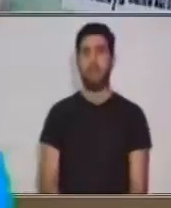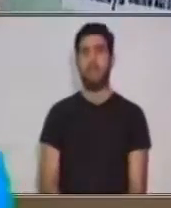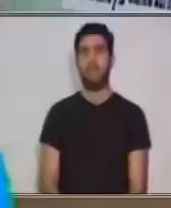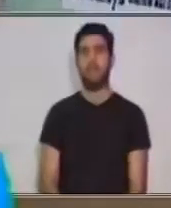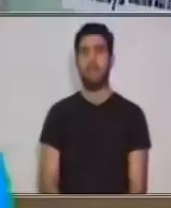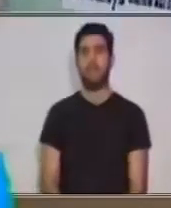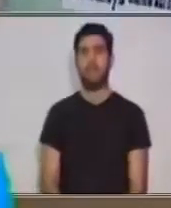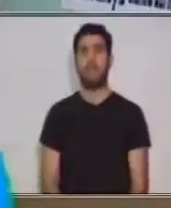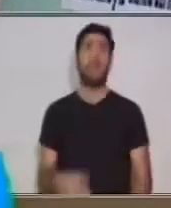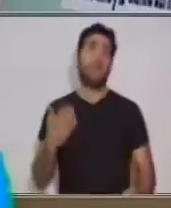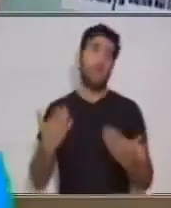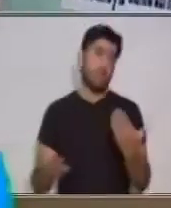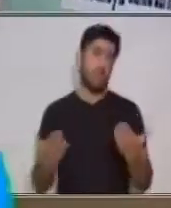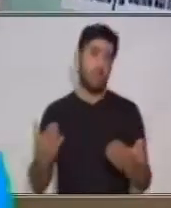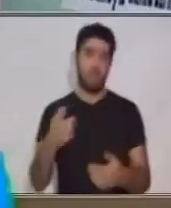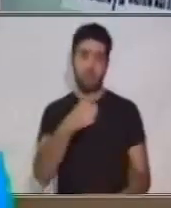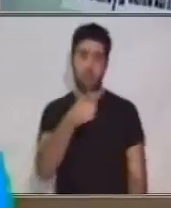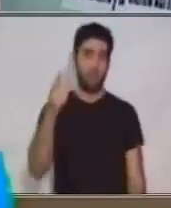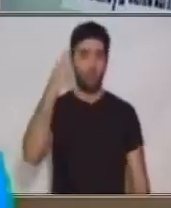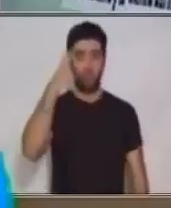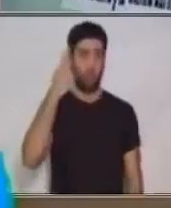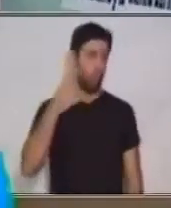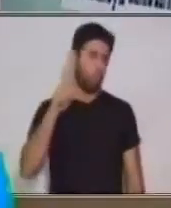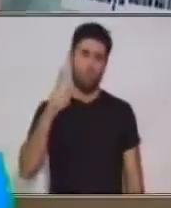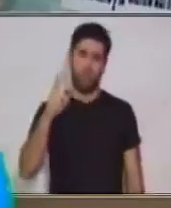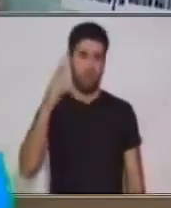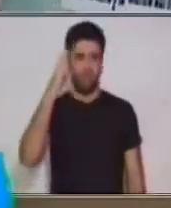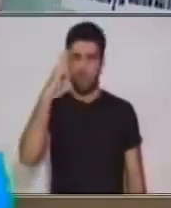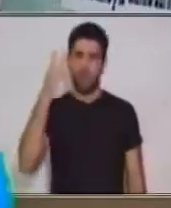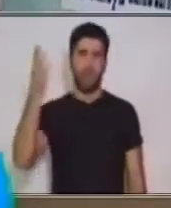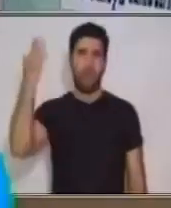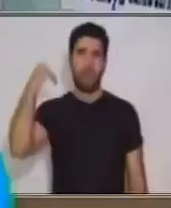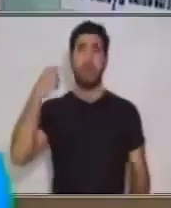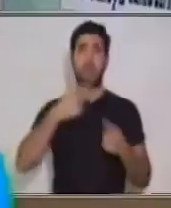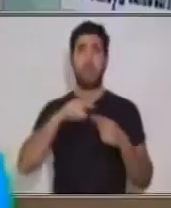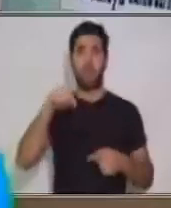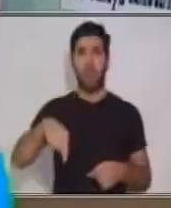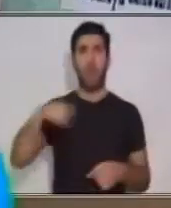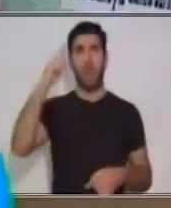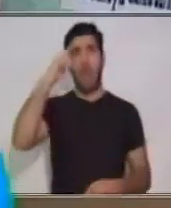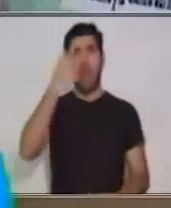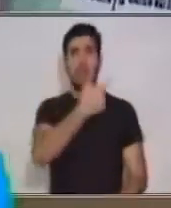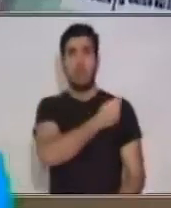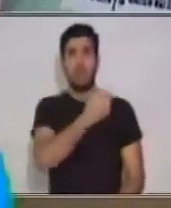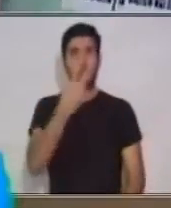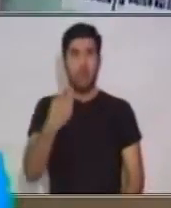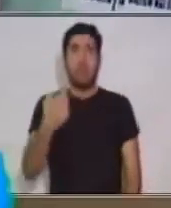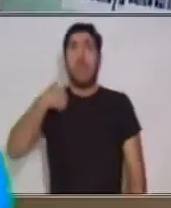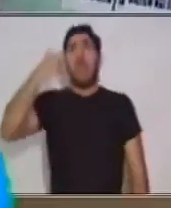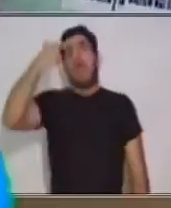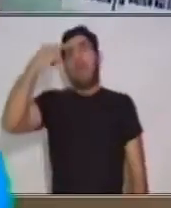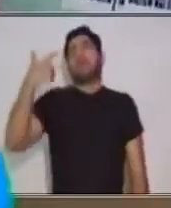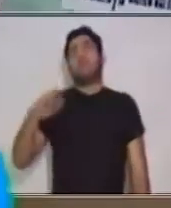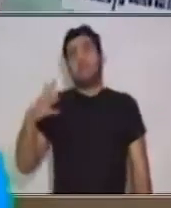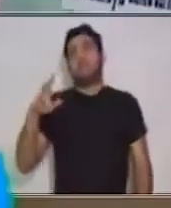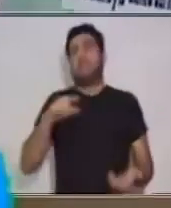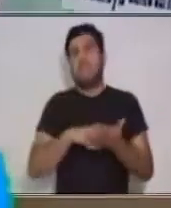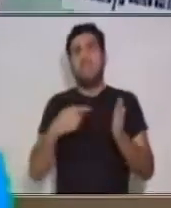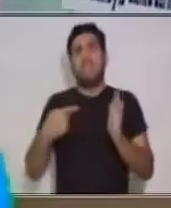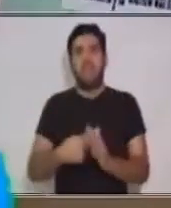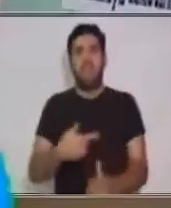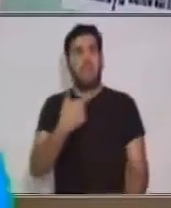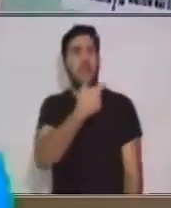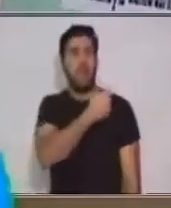recordaban de las vacunas que les pusieron siendo muy pequeñas, pero ahora que las vacunaron nuevamente, recordaron que era una vacuna.